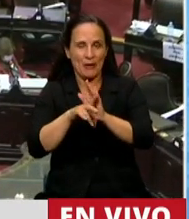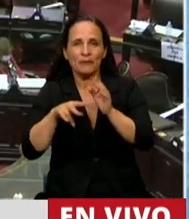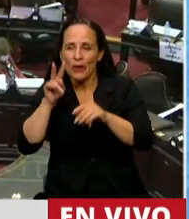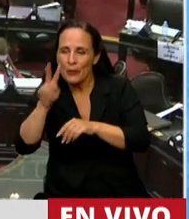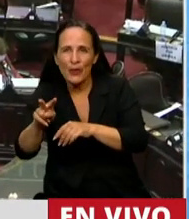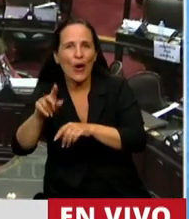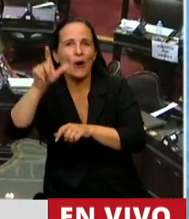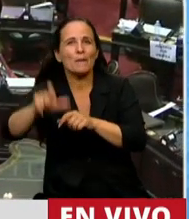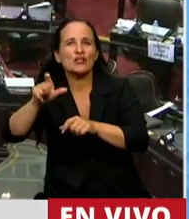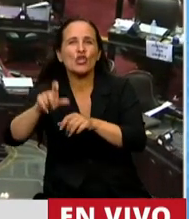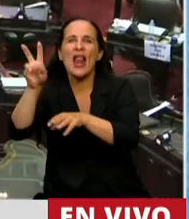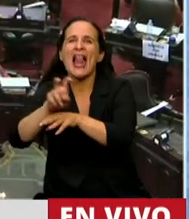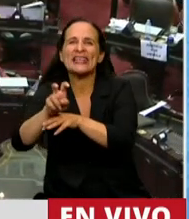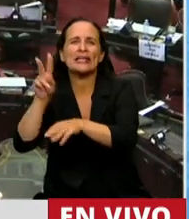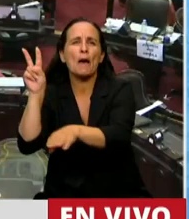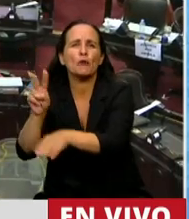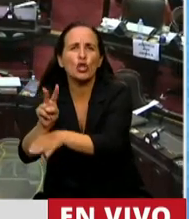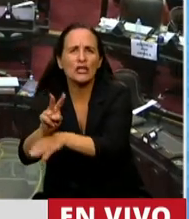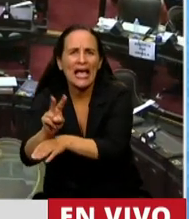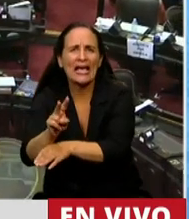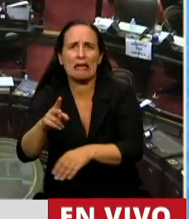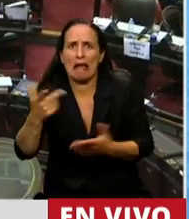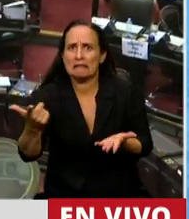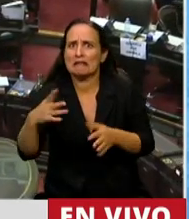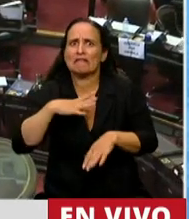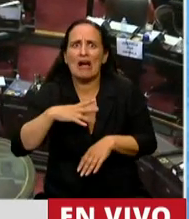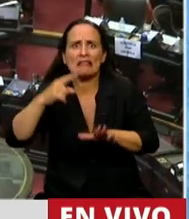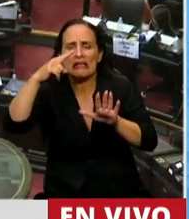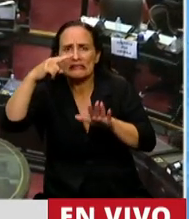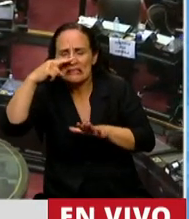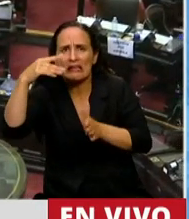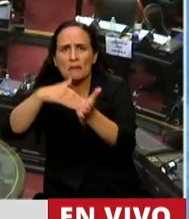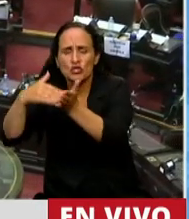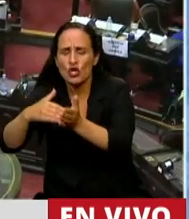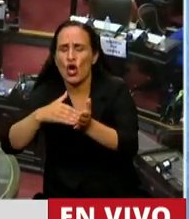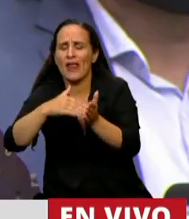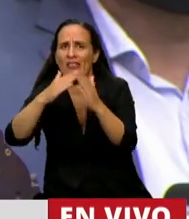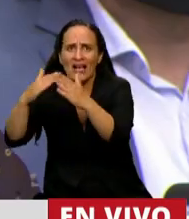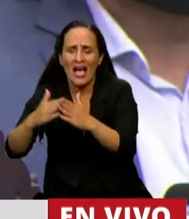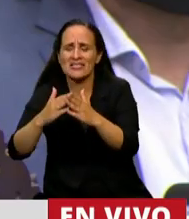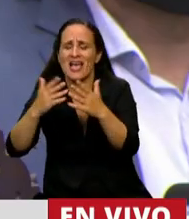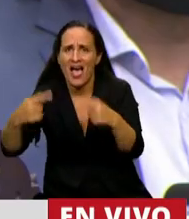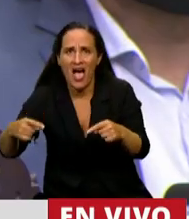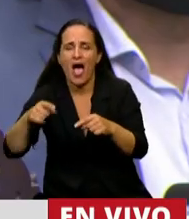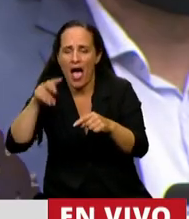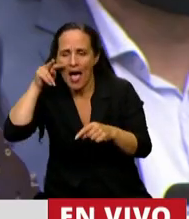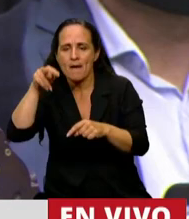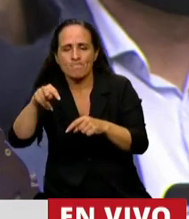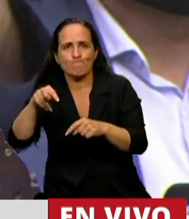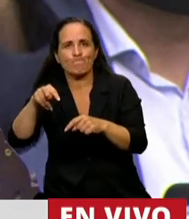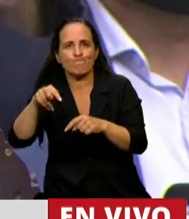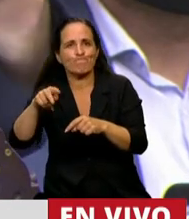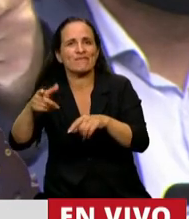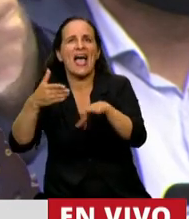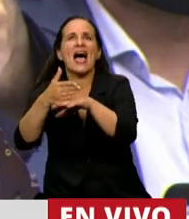protección del inquilino, desde la visión de que faltan 7 millones de casas, desde la visión de que no hay